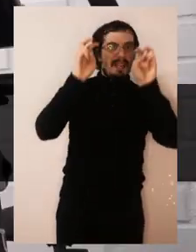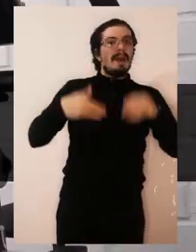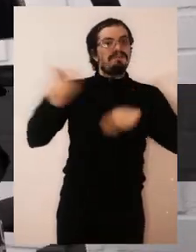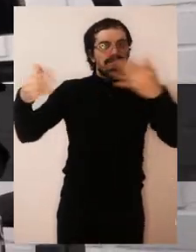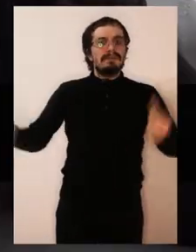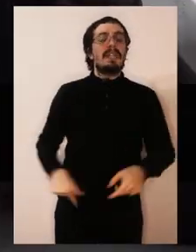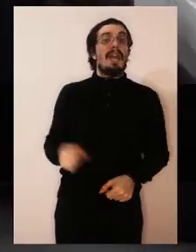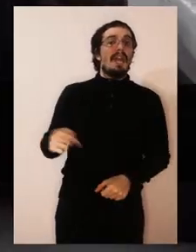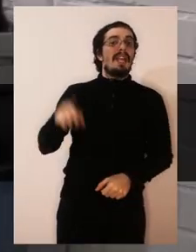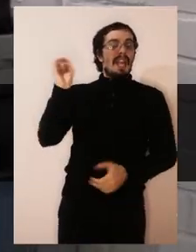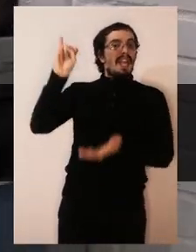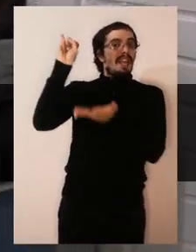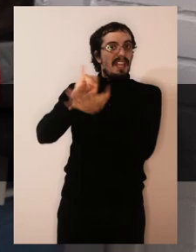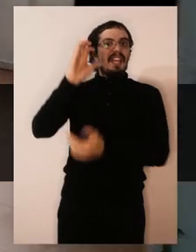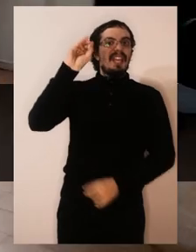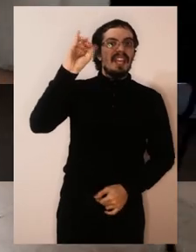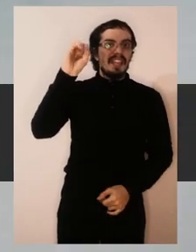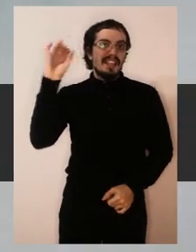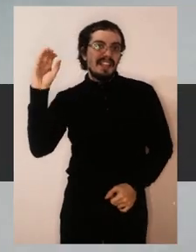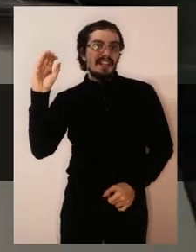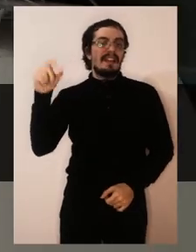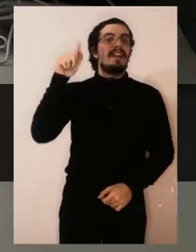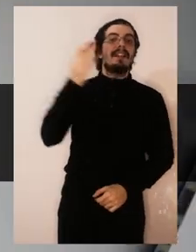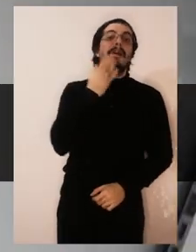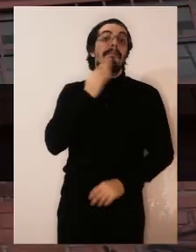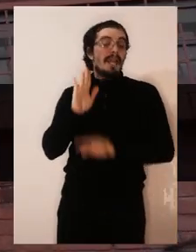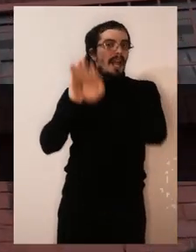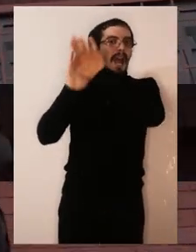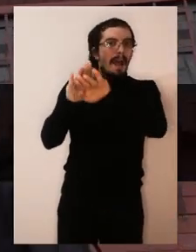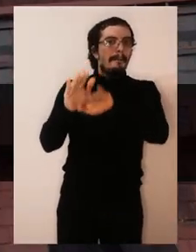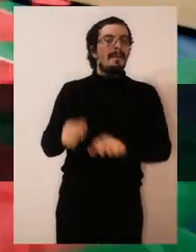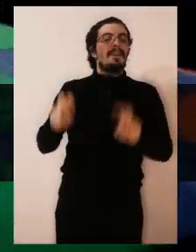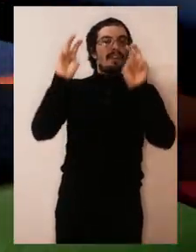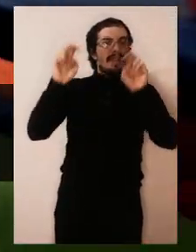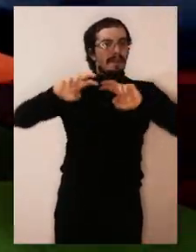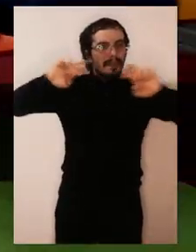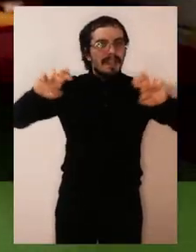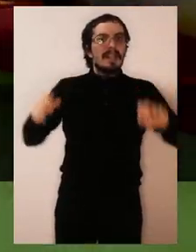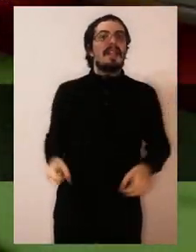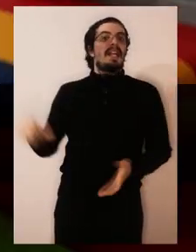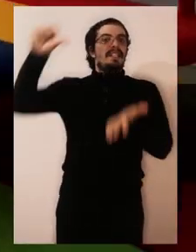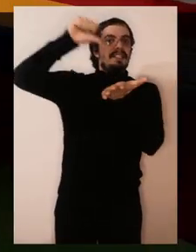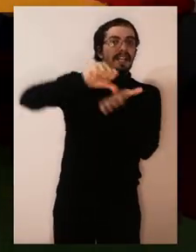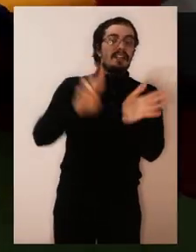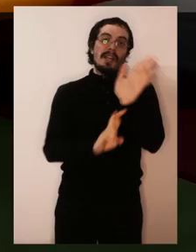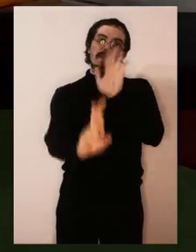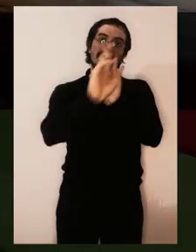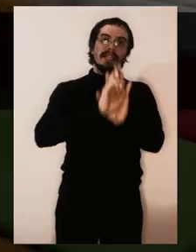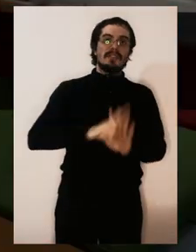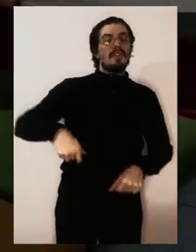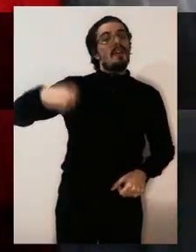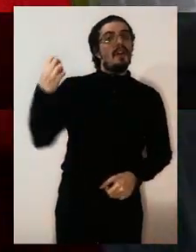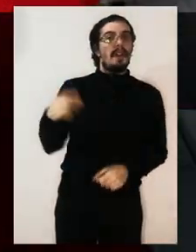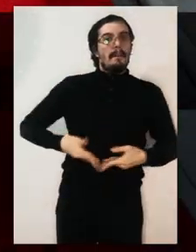la Discapacidad, Inclusión y Cuidados será también el soporte académico al Centro de Rehabilitación Popular, iniciativa